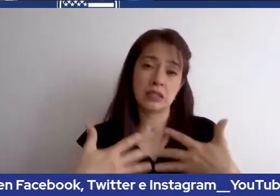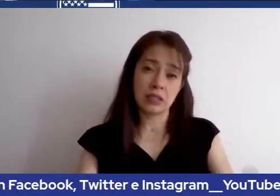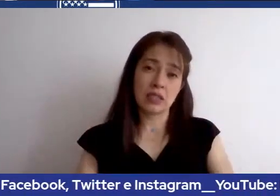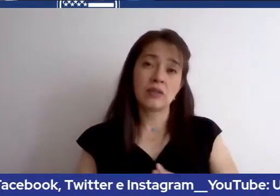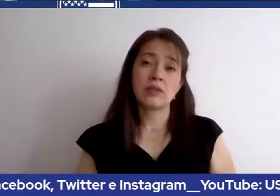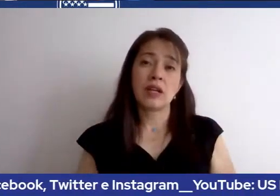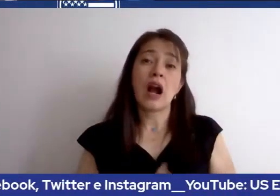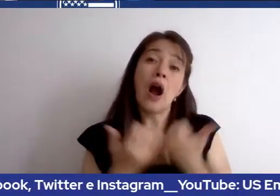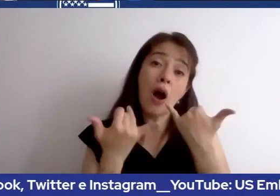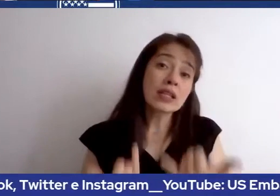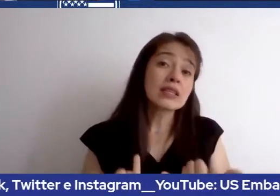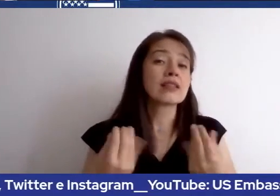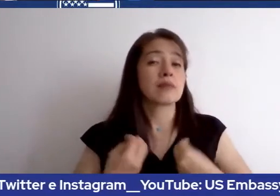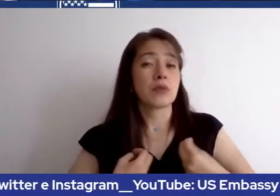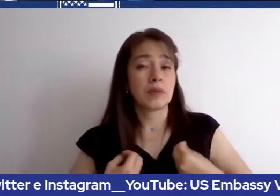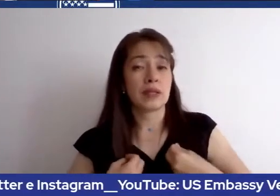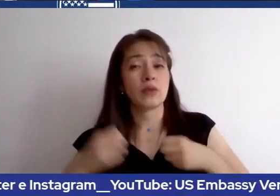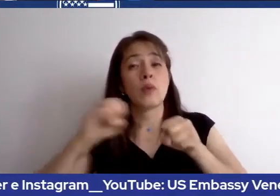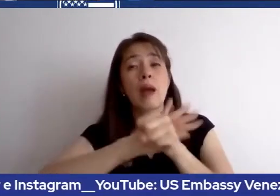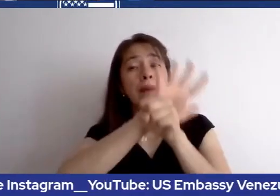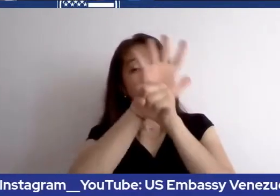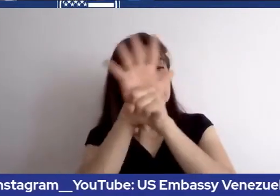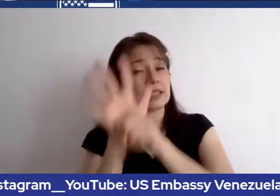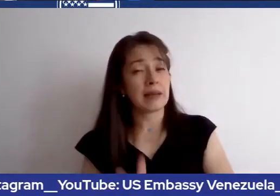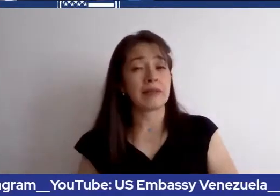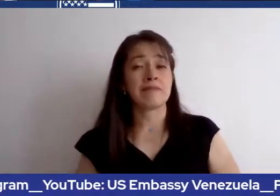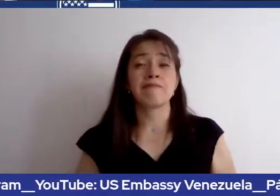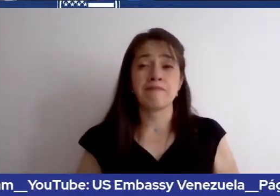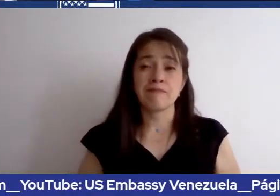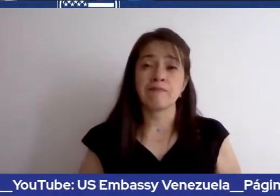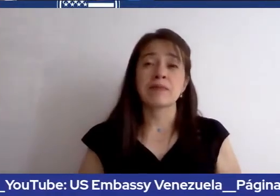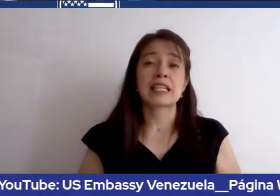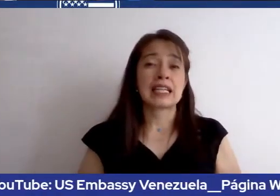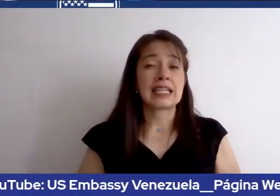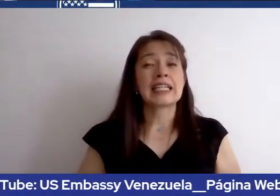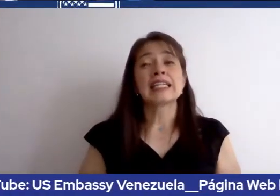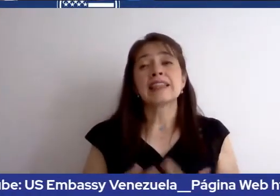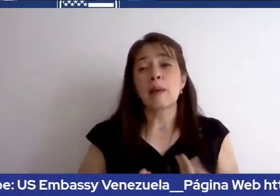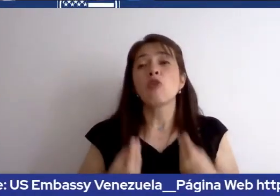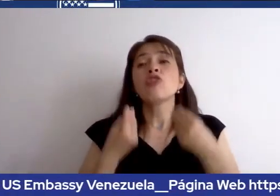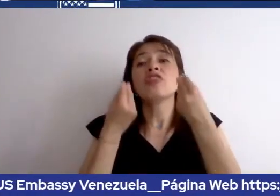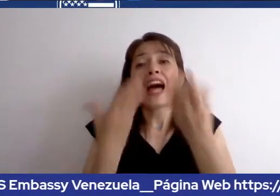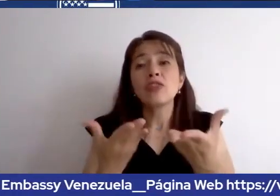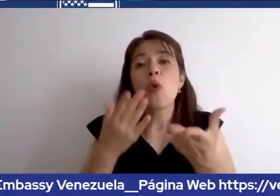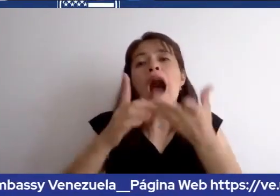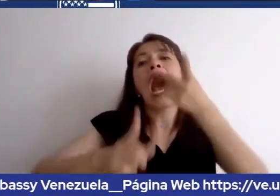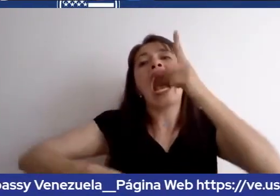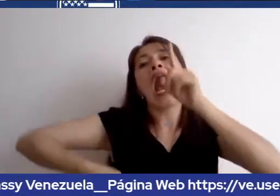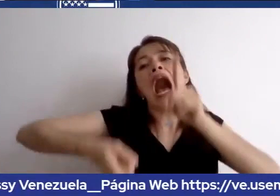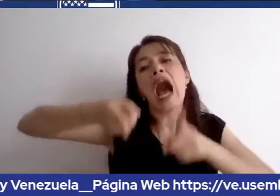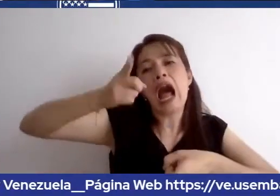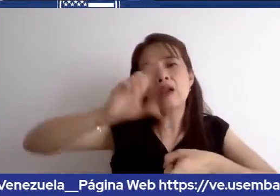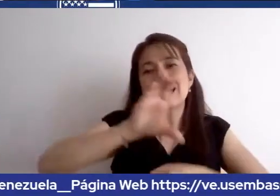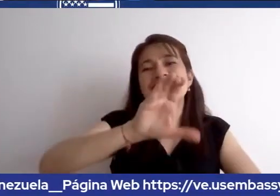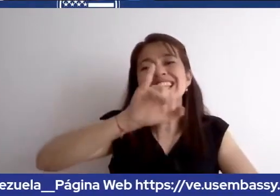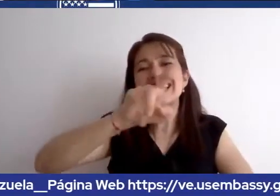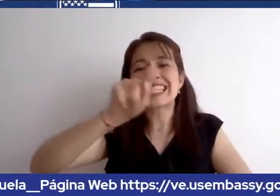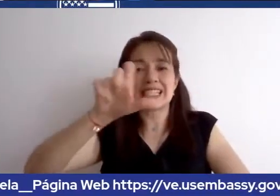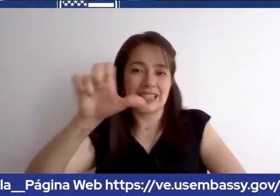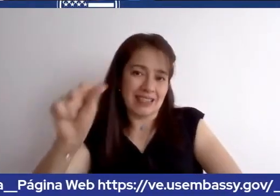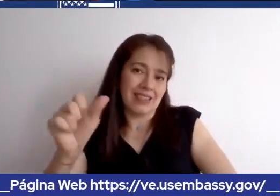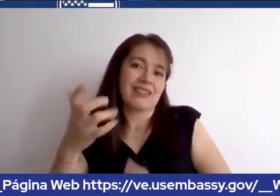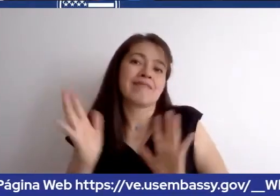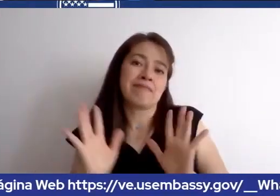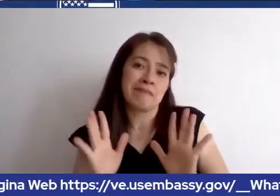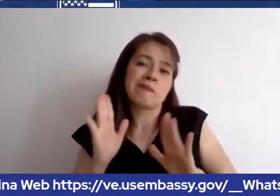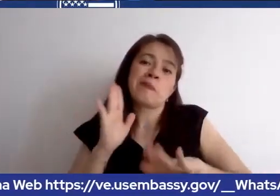una pandemia, tenemos citas muy limitadas ahora porque es una cuestión de